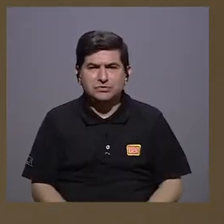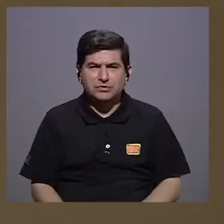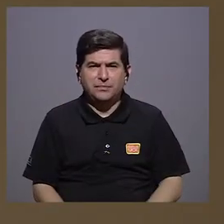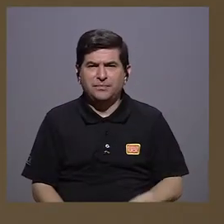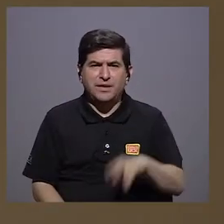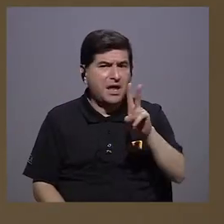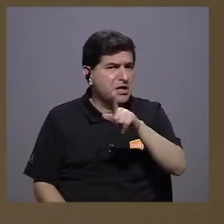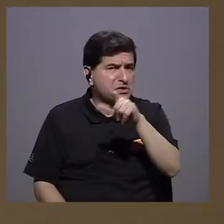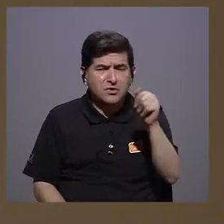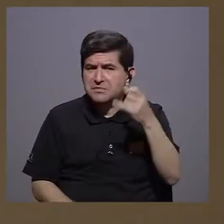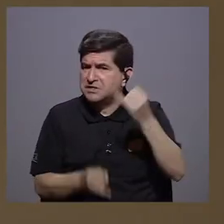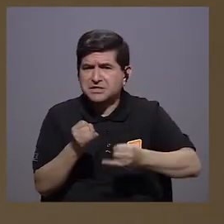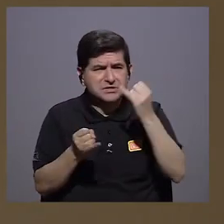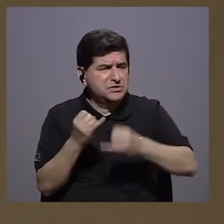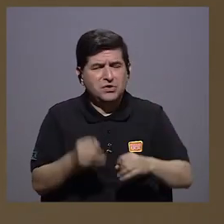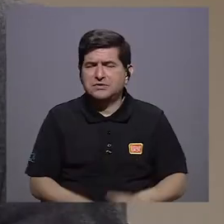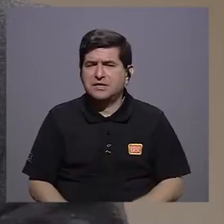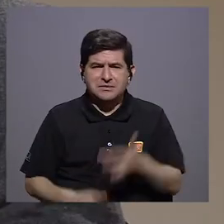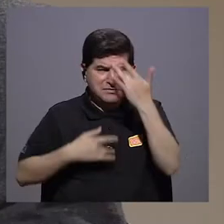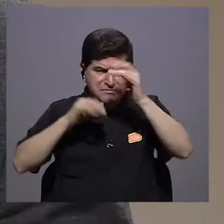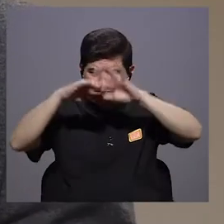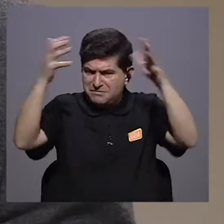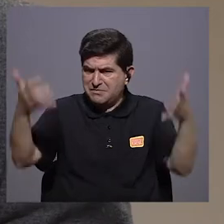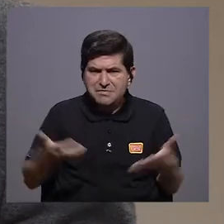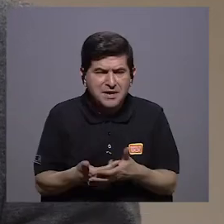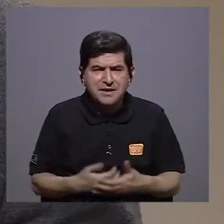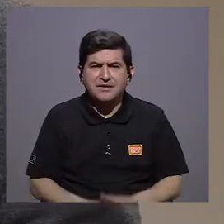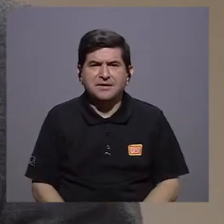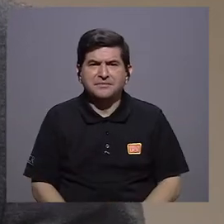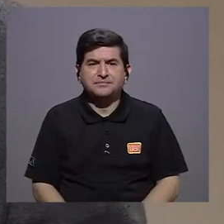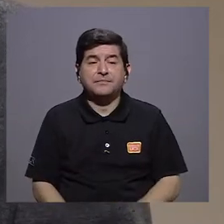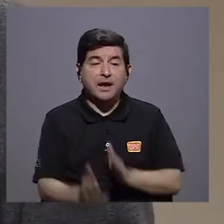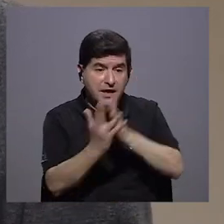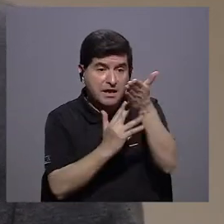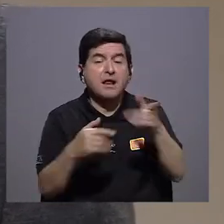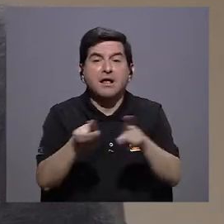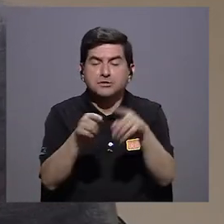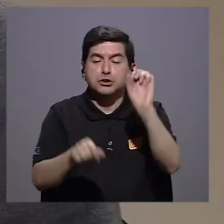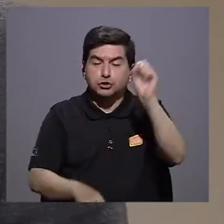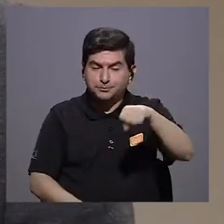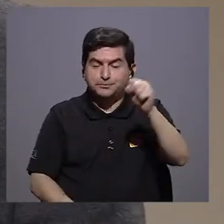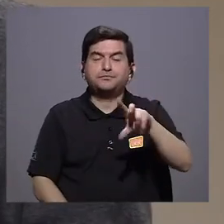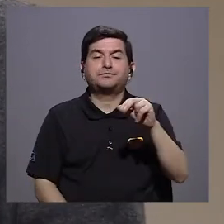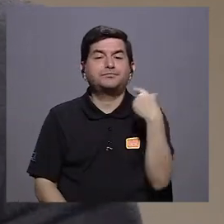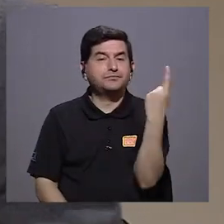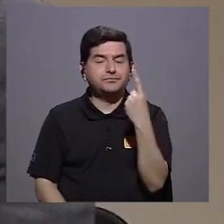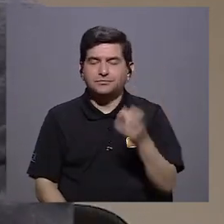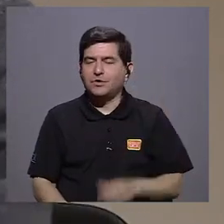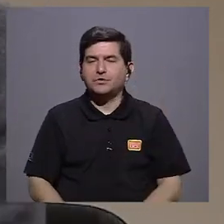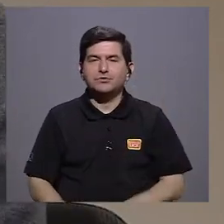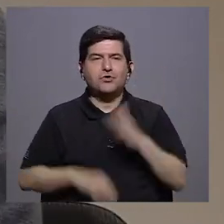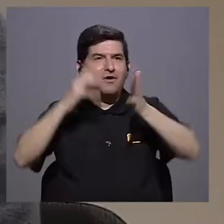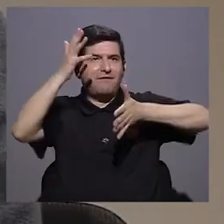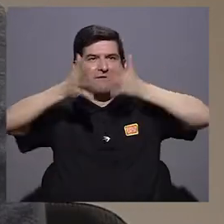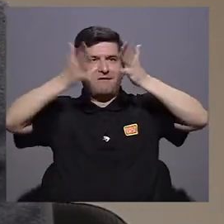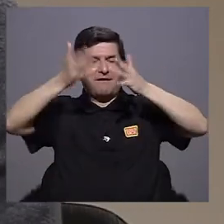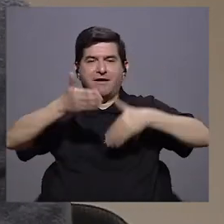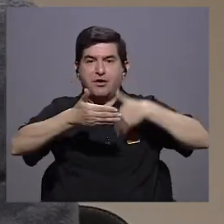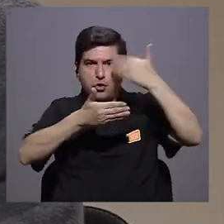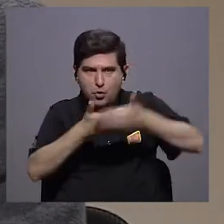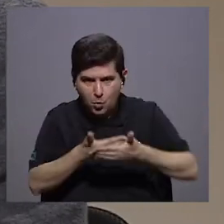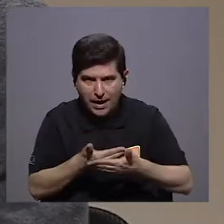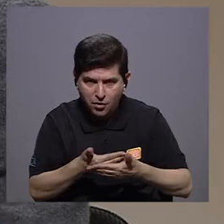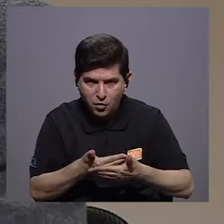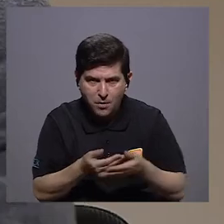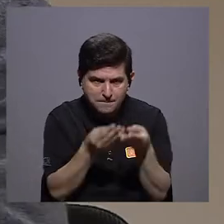que aquí a dos meses ya se acabó la pandemia, no. El estilo de vida. acceso a ella, doctor, también. El acceso es muy importante porque no es solo inventarla, ¿verdad?